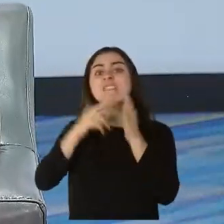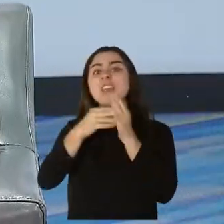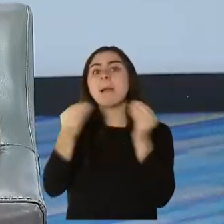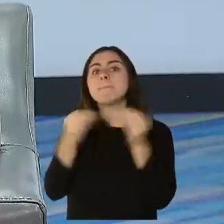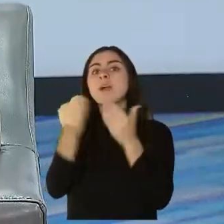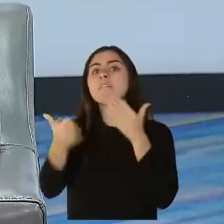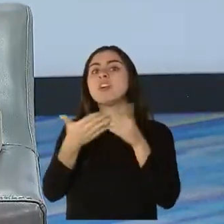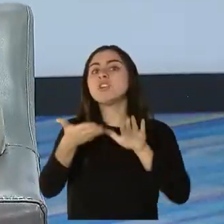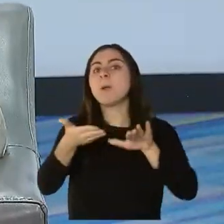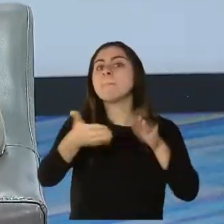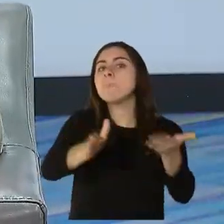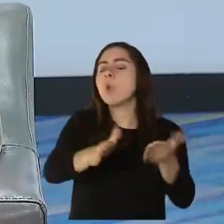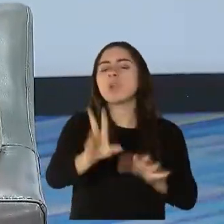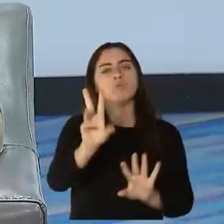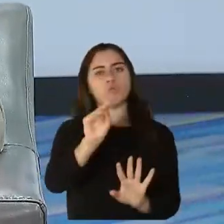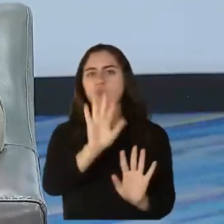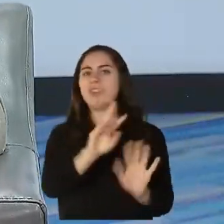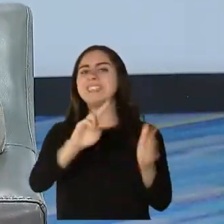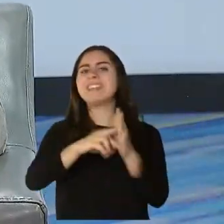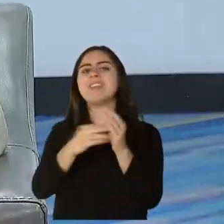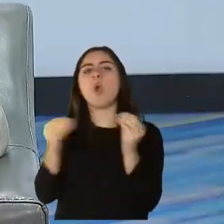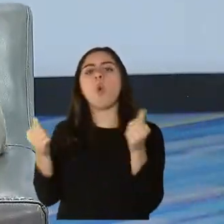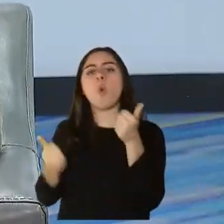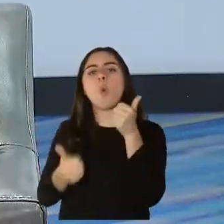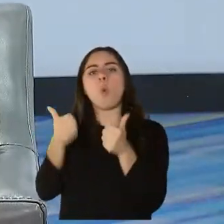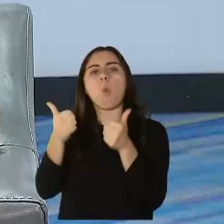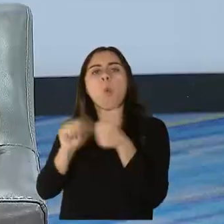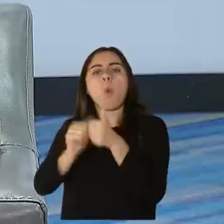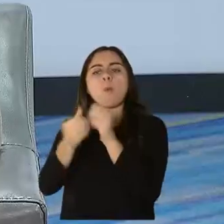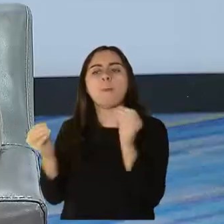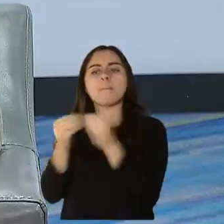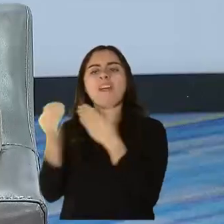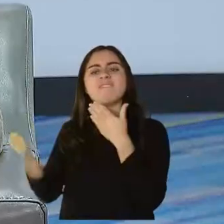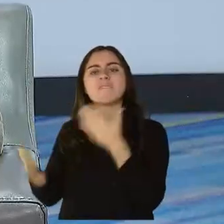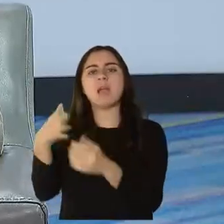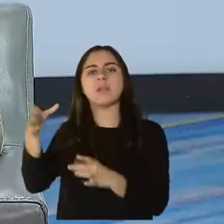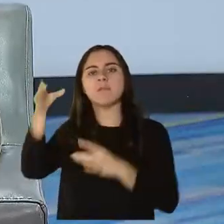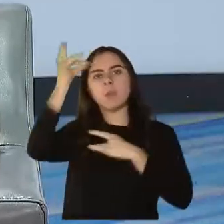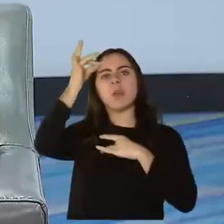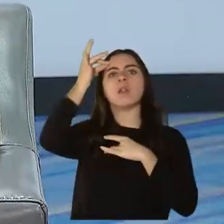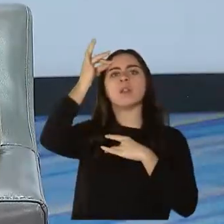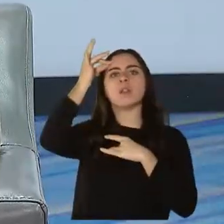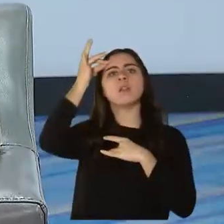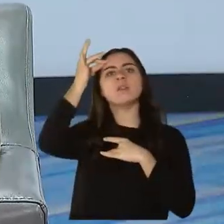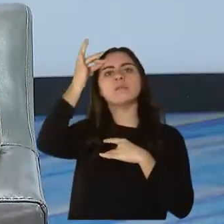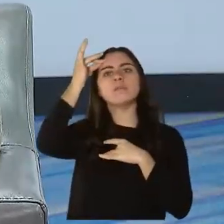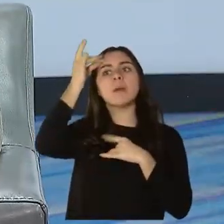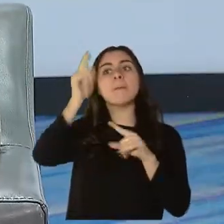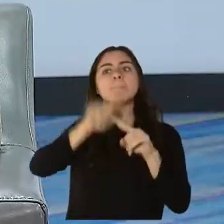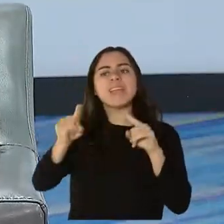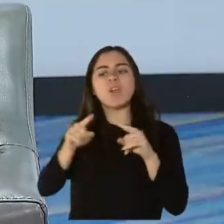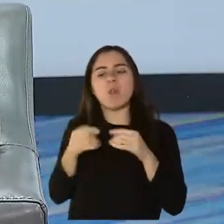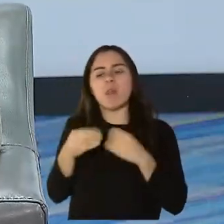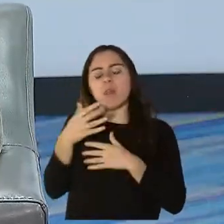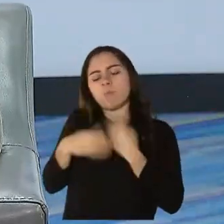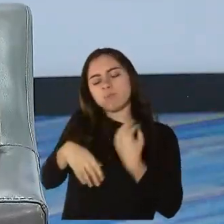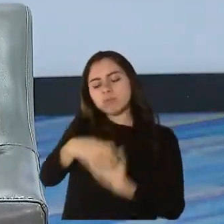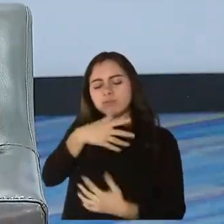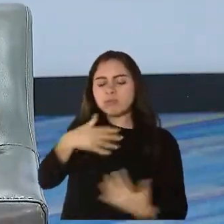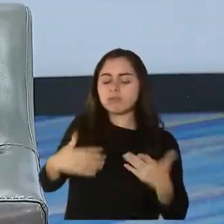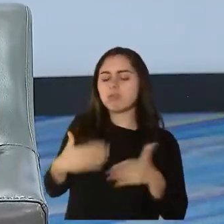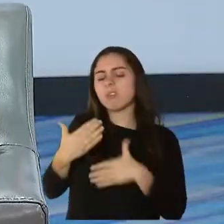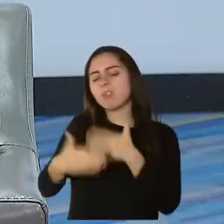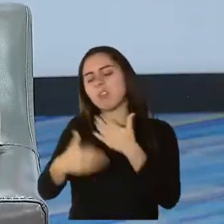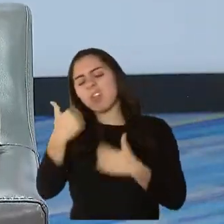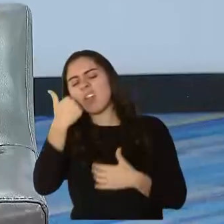la virulencia, la patogenicidad, o sea, cuán agresiva es infectar a otras personas, pero la enfermedad hasta ahora parece ser igual. Se levantó hace unas semanas